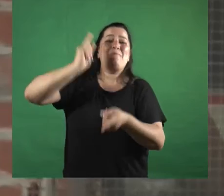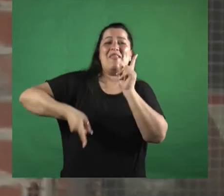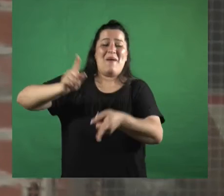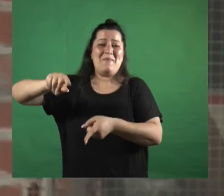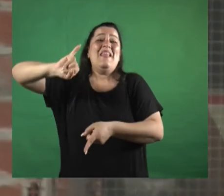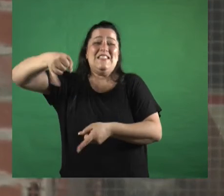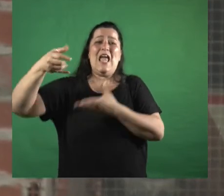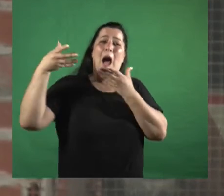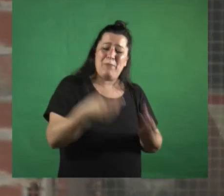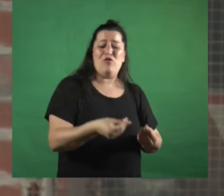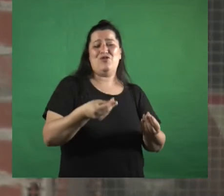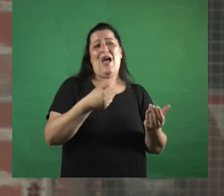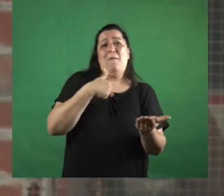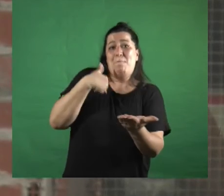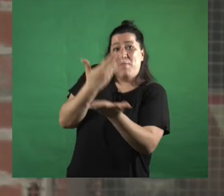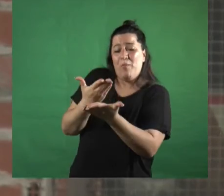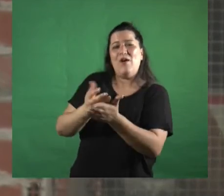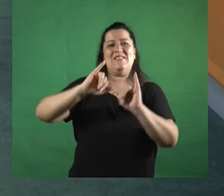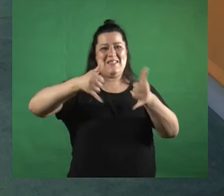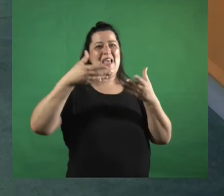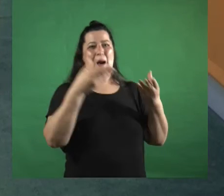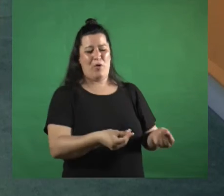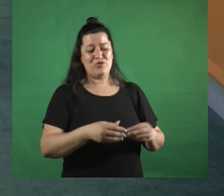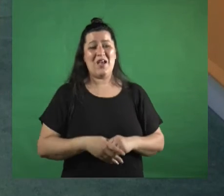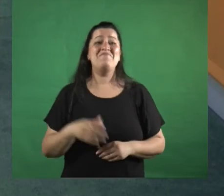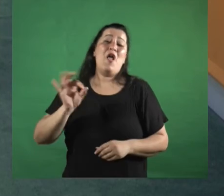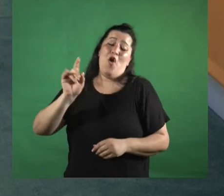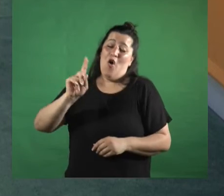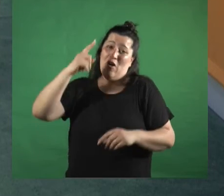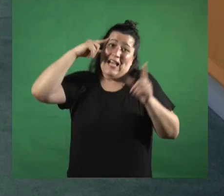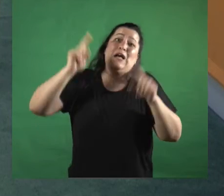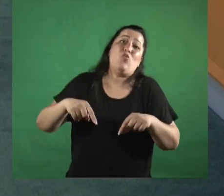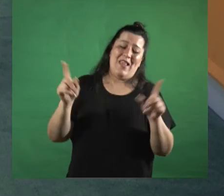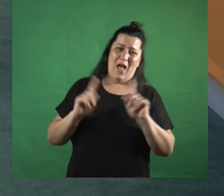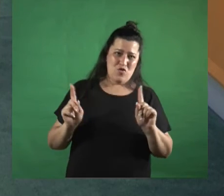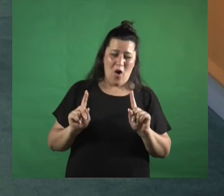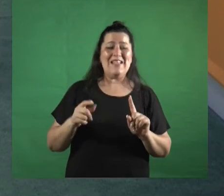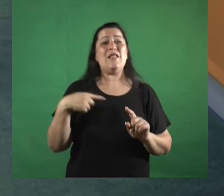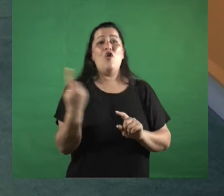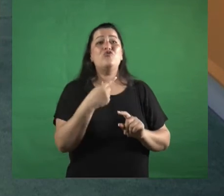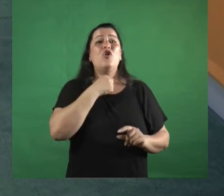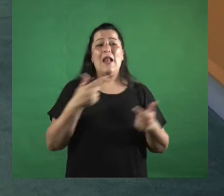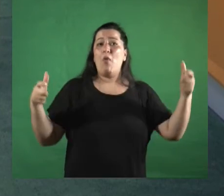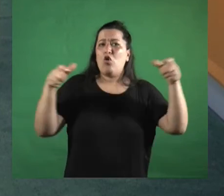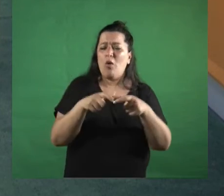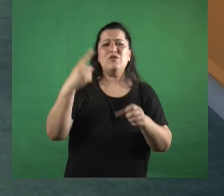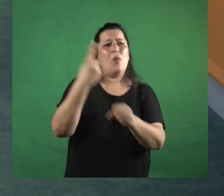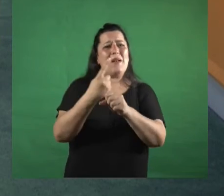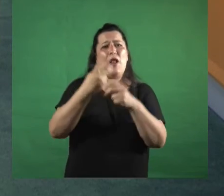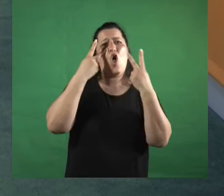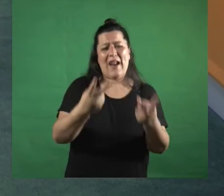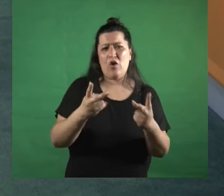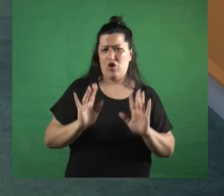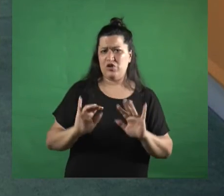esa idea no fue casualidad casualidad y lo que queremos hacer desde esa comisión primero es reconocerlos